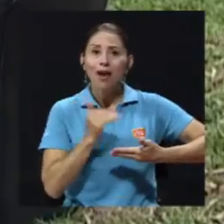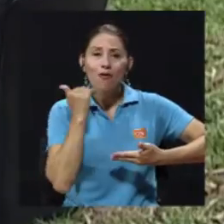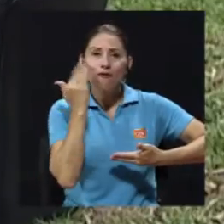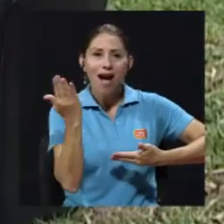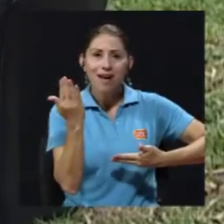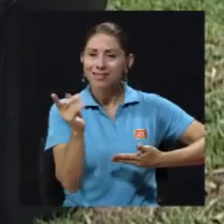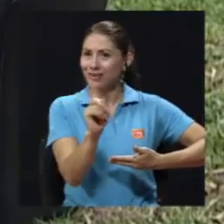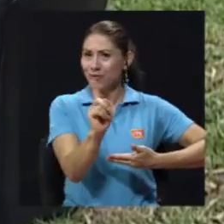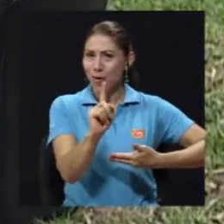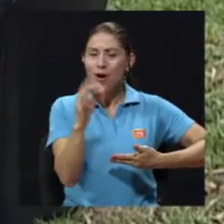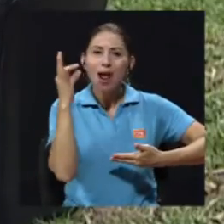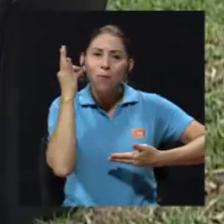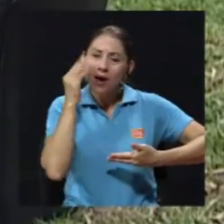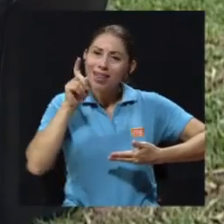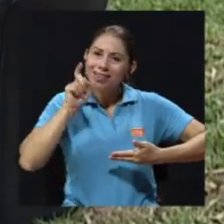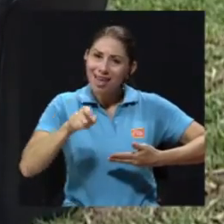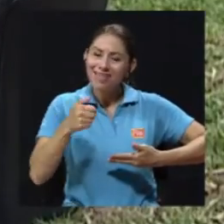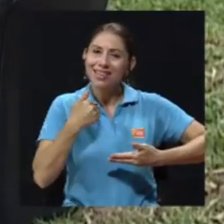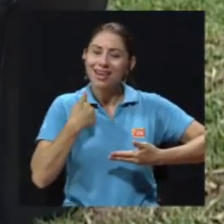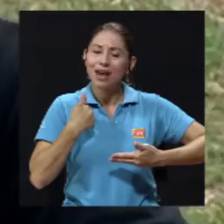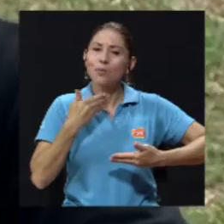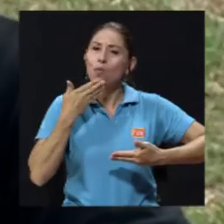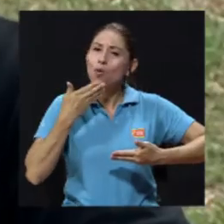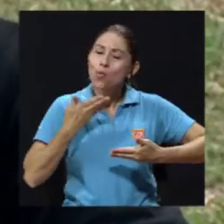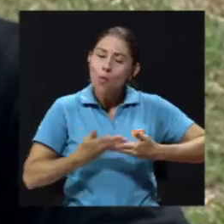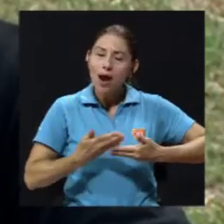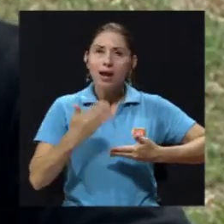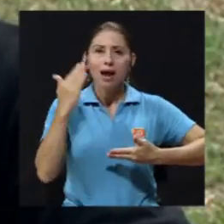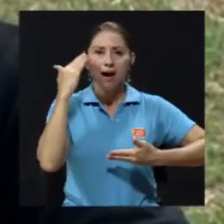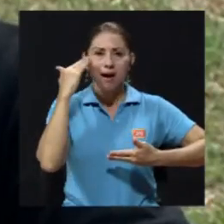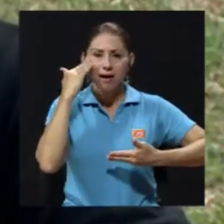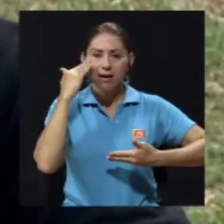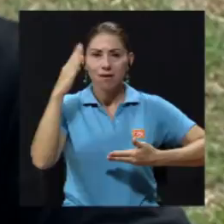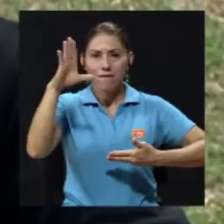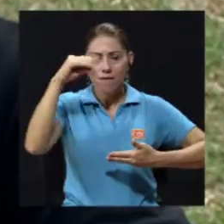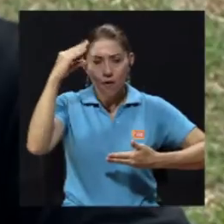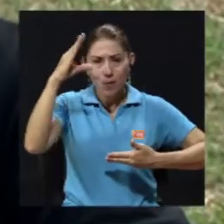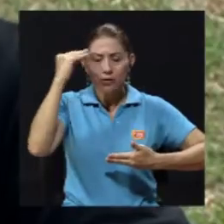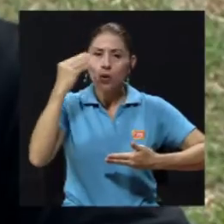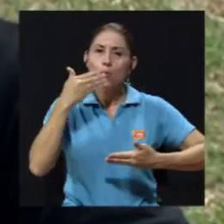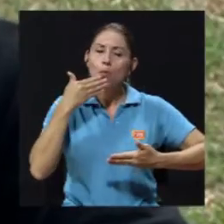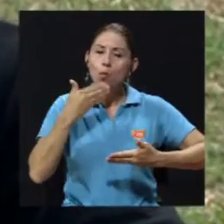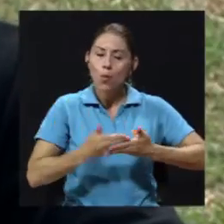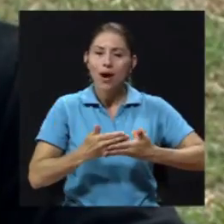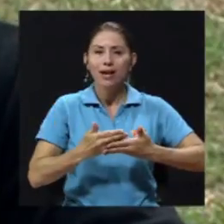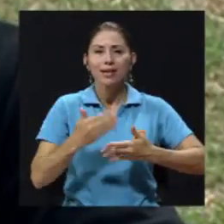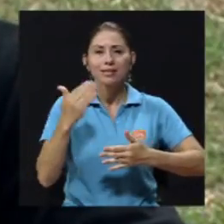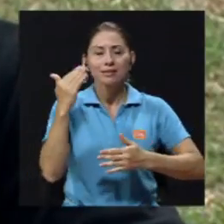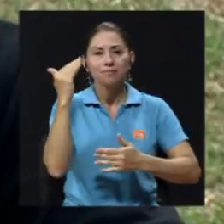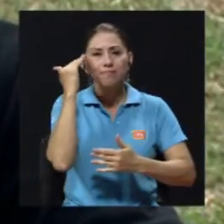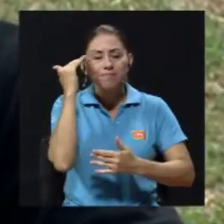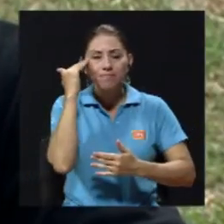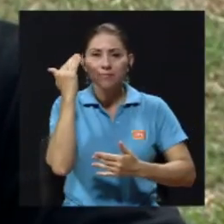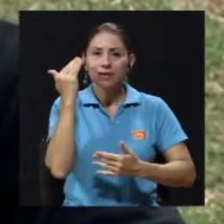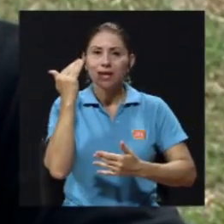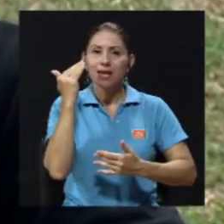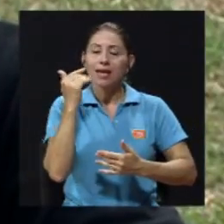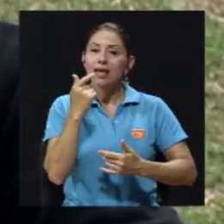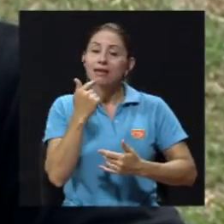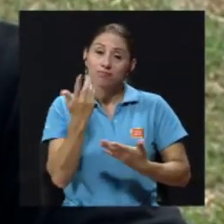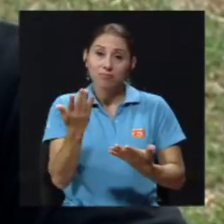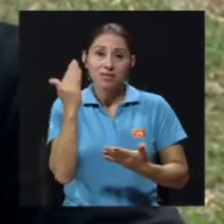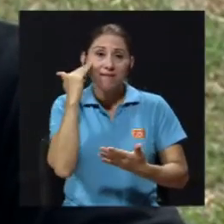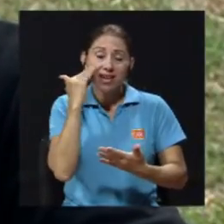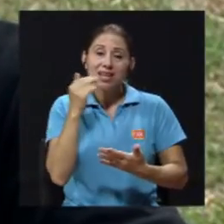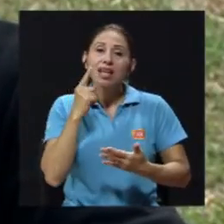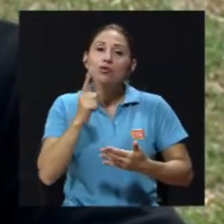y no, la mujer tiene que tener muy buena instrucción y tiene que tener muy buenos conocimientos y decirle que es